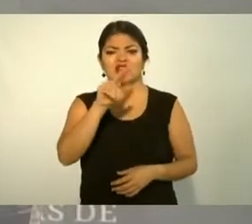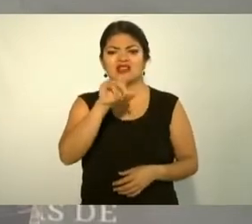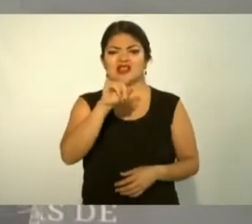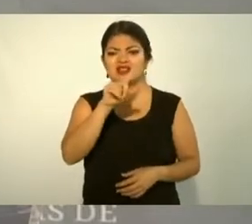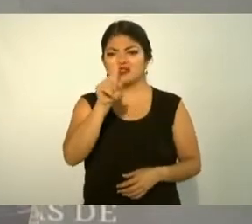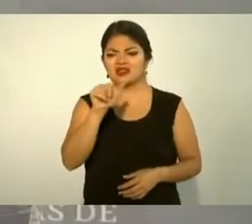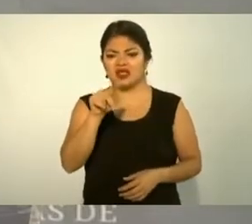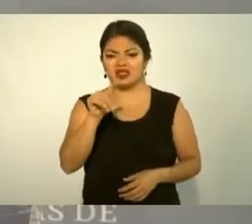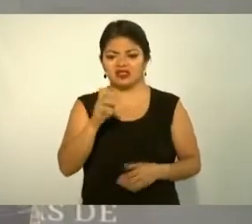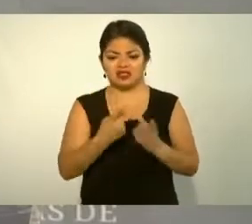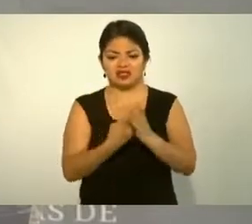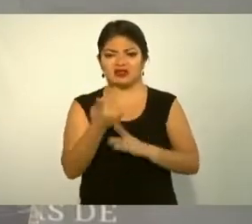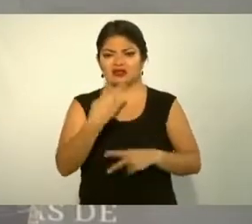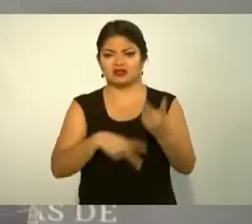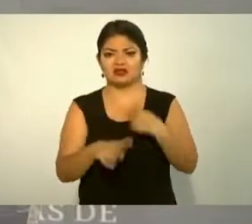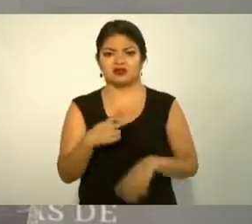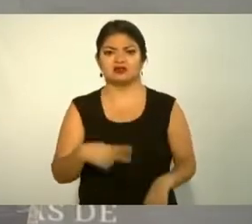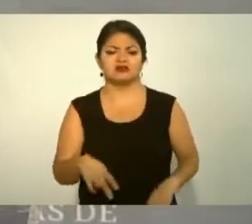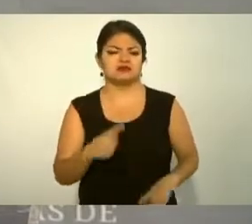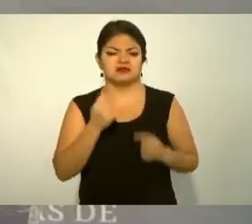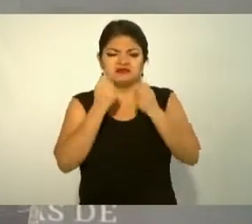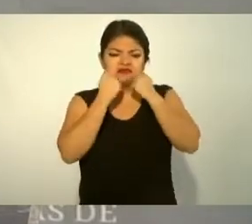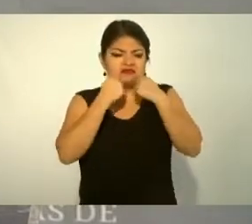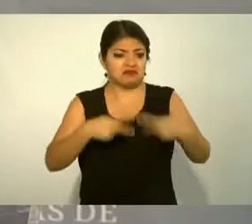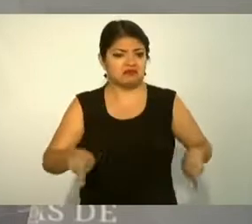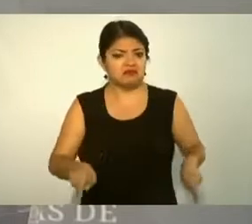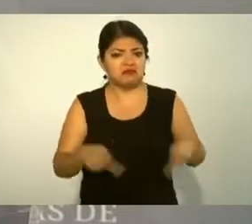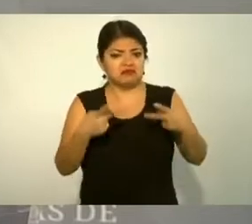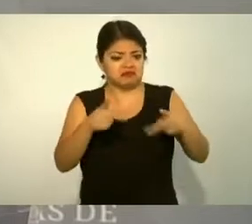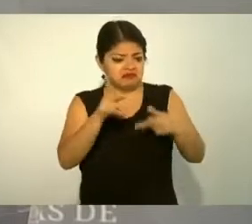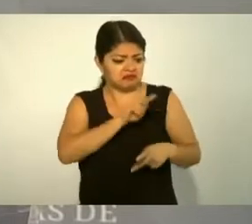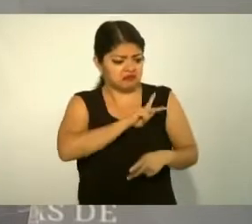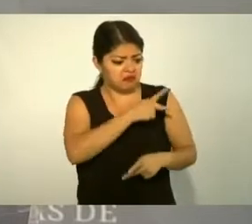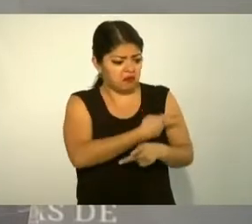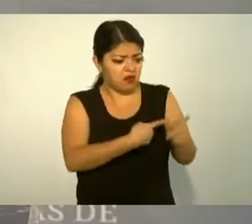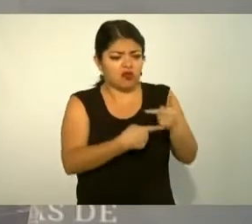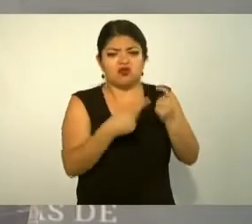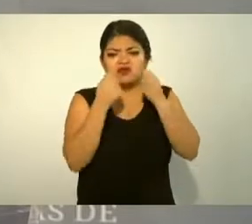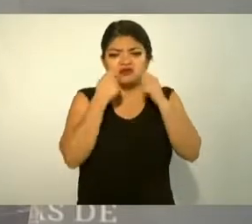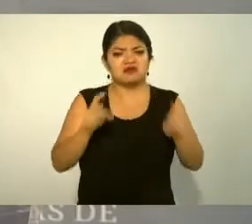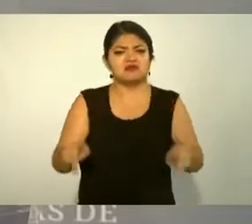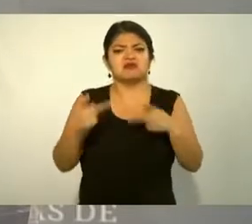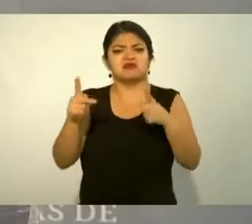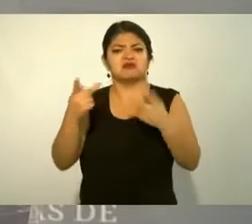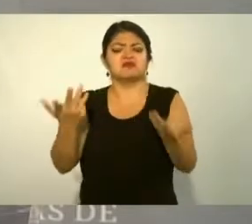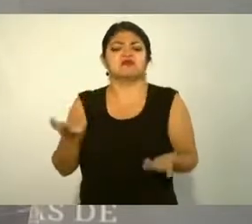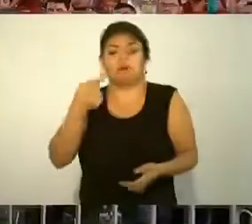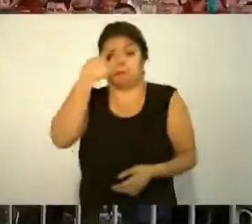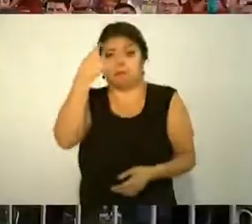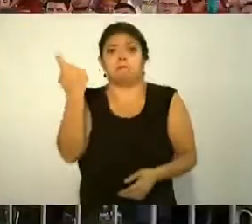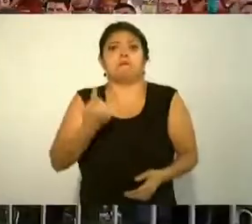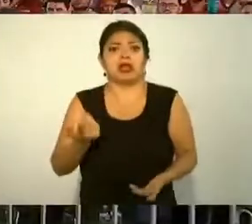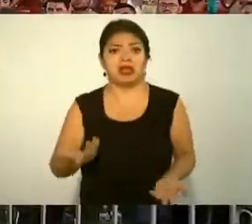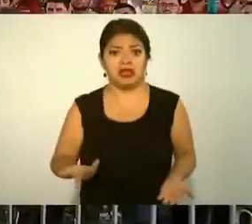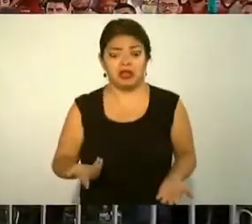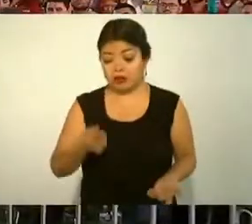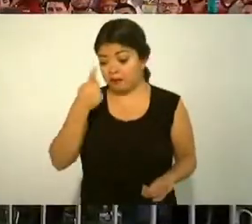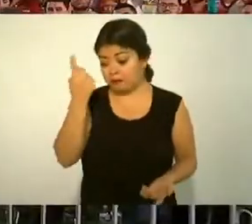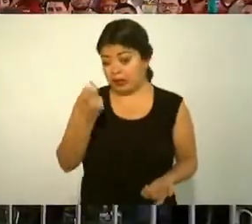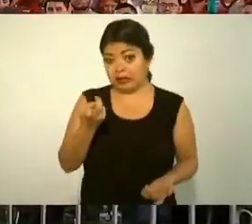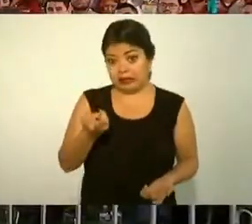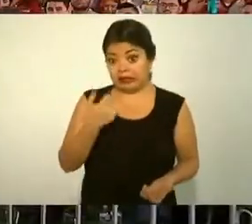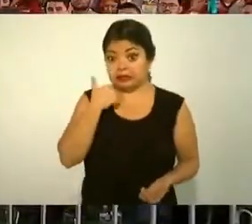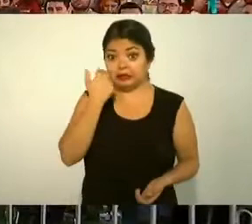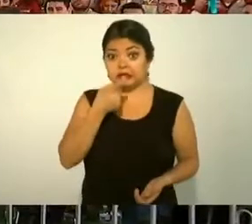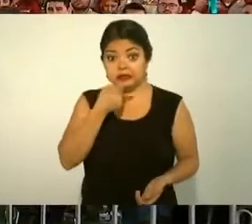no haya comercialización de los productos para que fomentar el